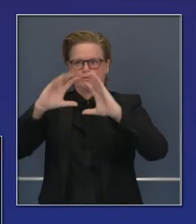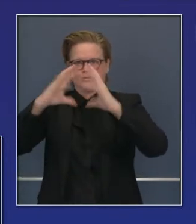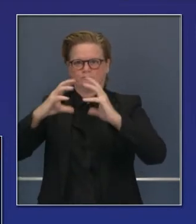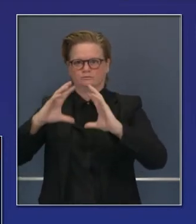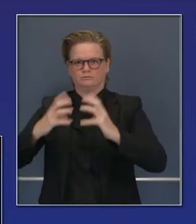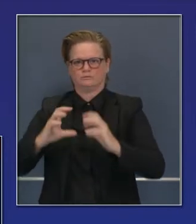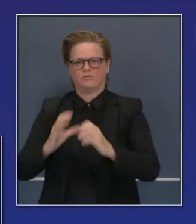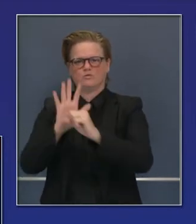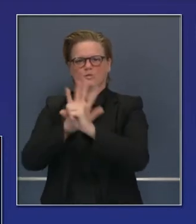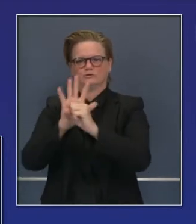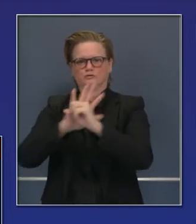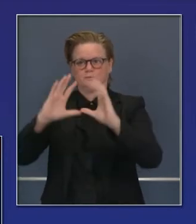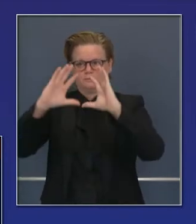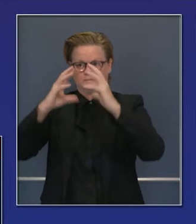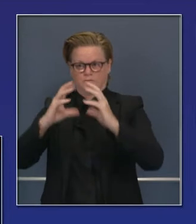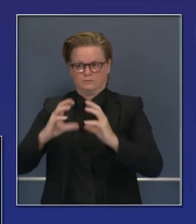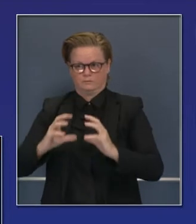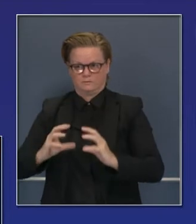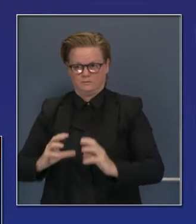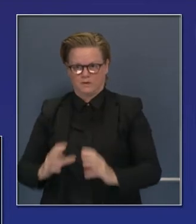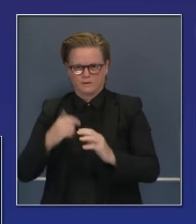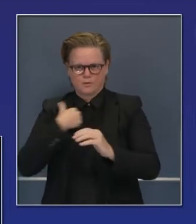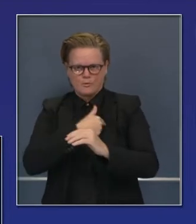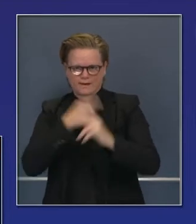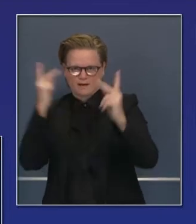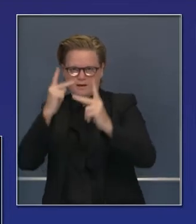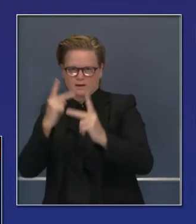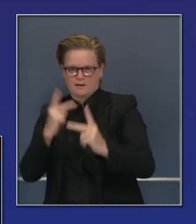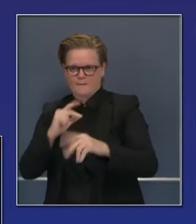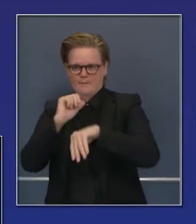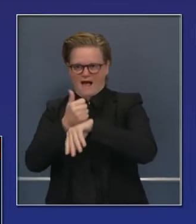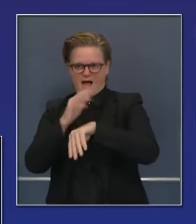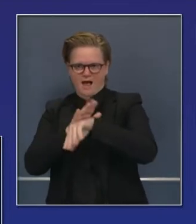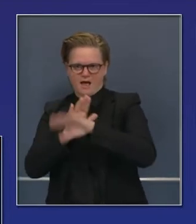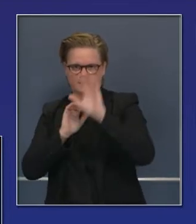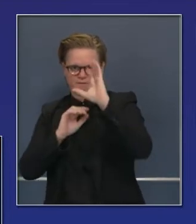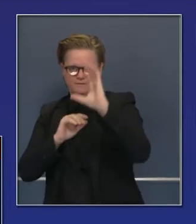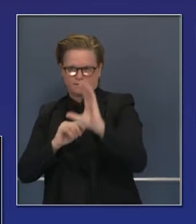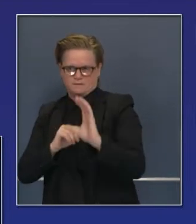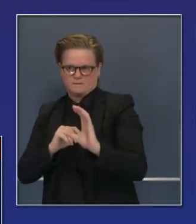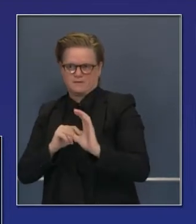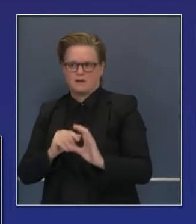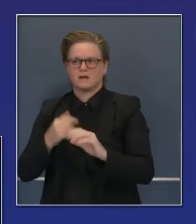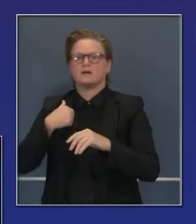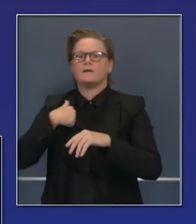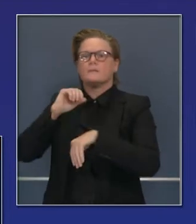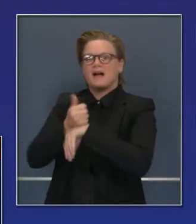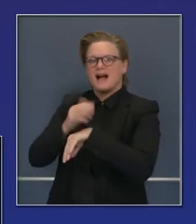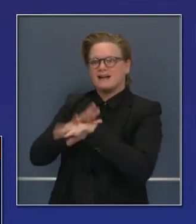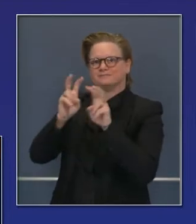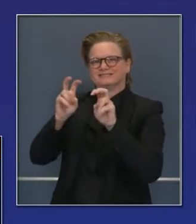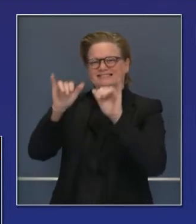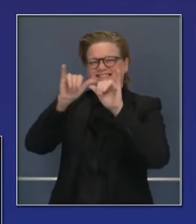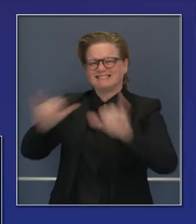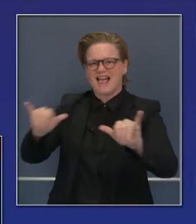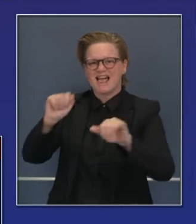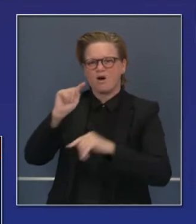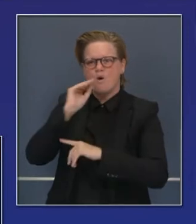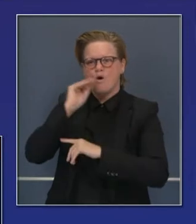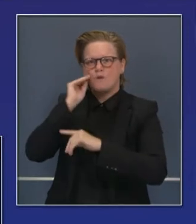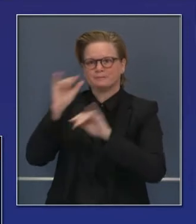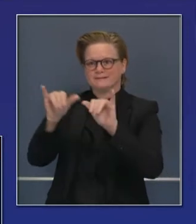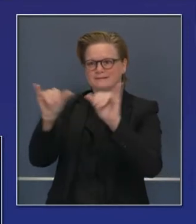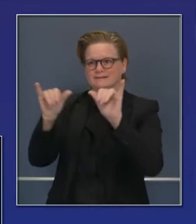Se consideran estas regiones y son creadas en base al sistema de ayuda mutua existente desde antes en California.